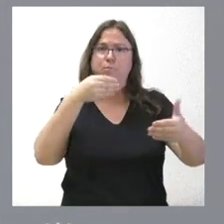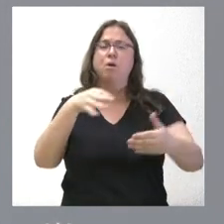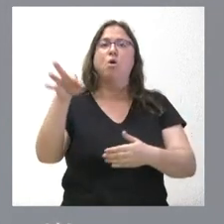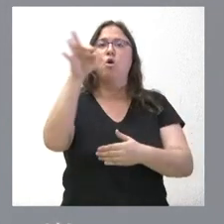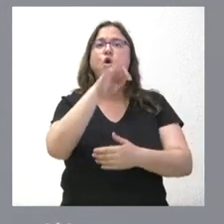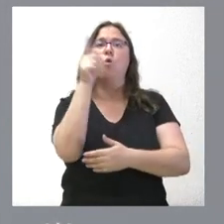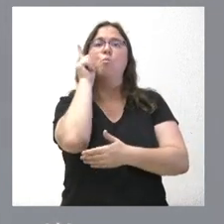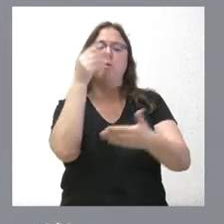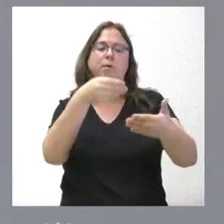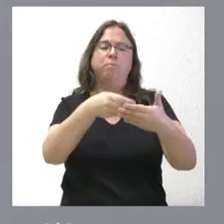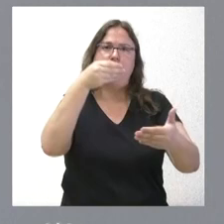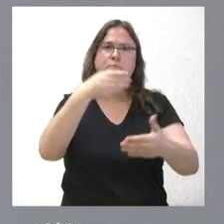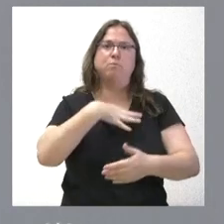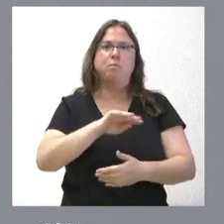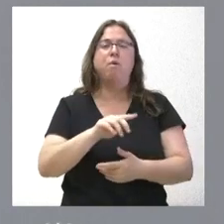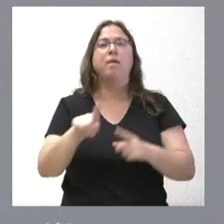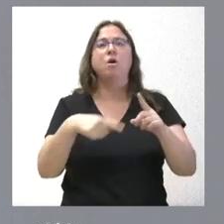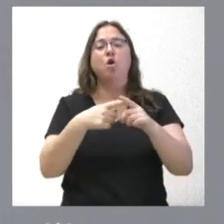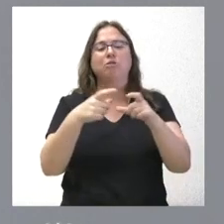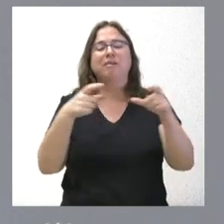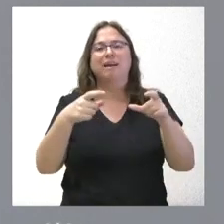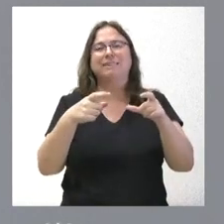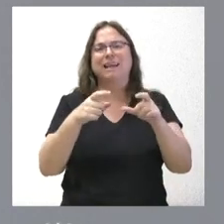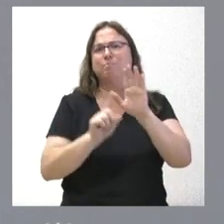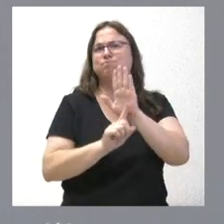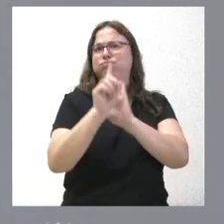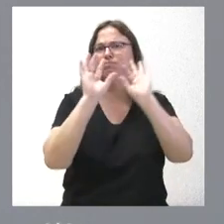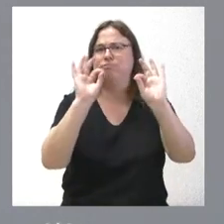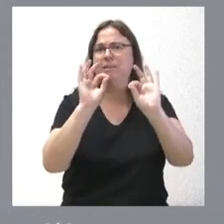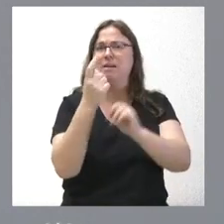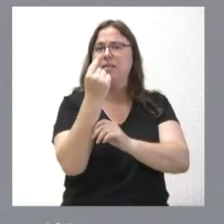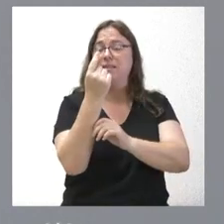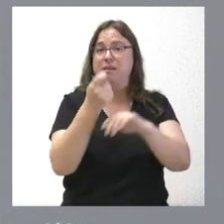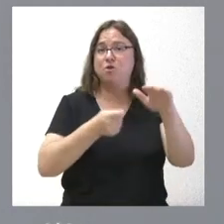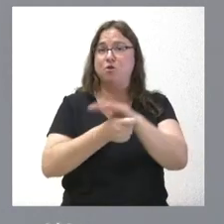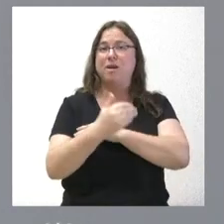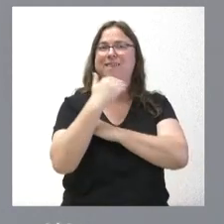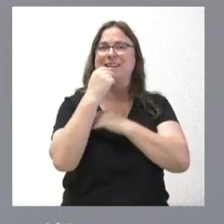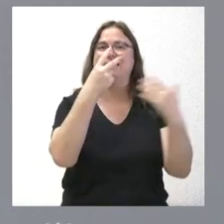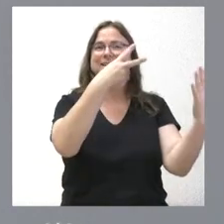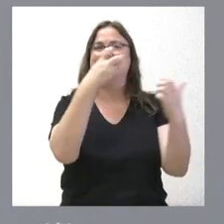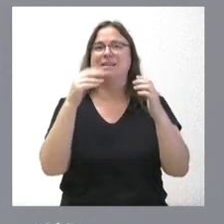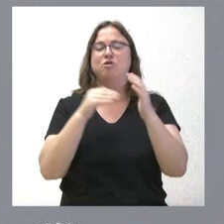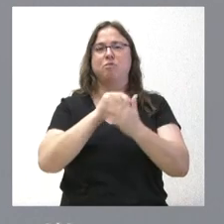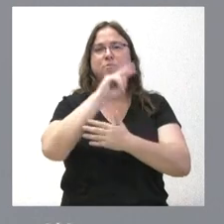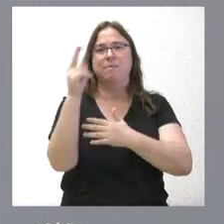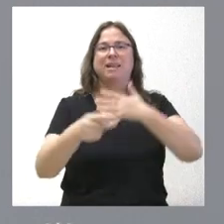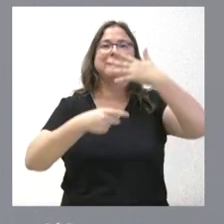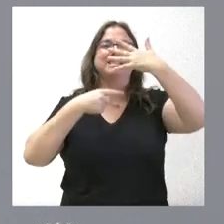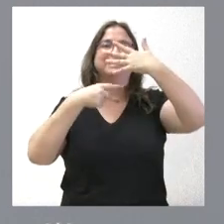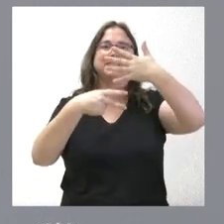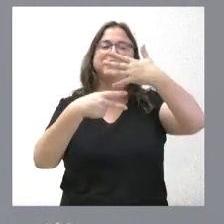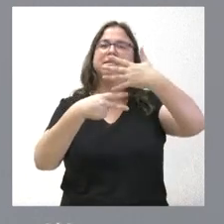con el móvil, las tarjetas de transporte avanzadas con una inversión de casi 700.000 euros. El séptimo eje es el